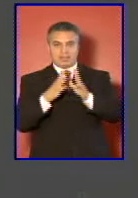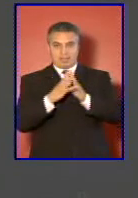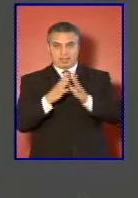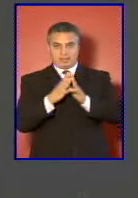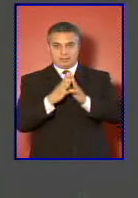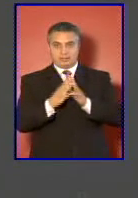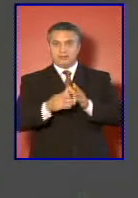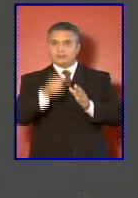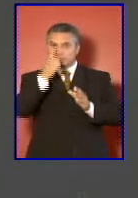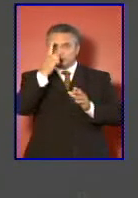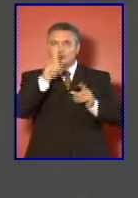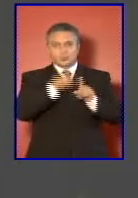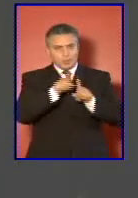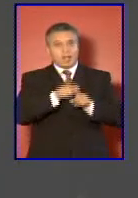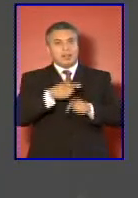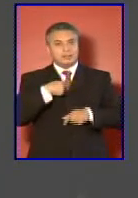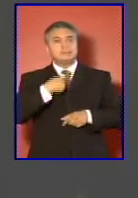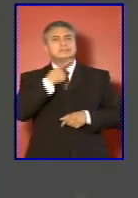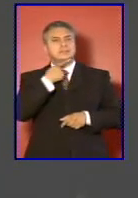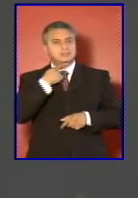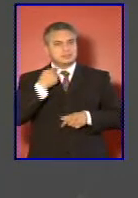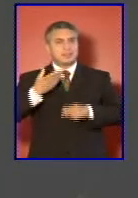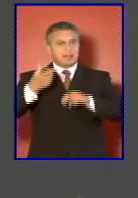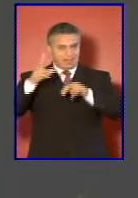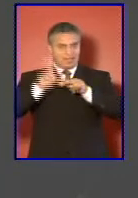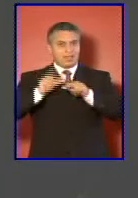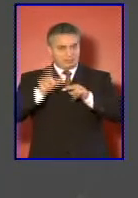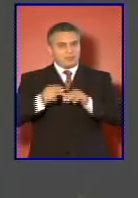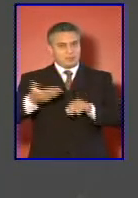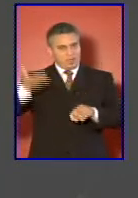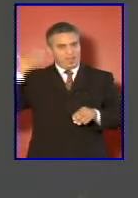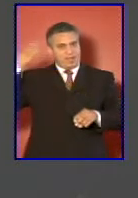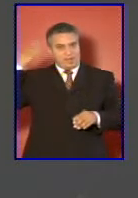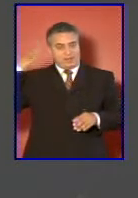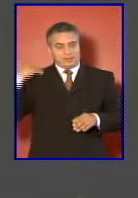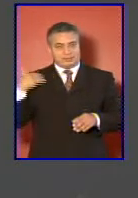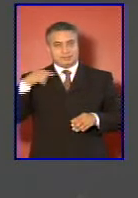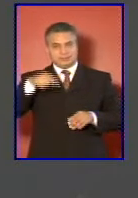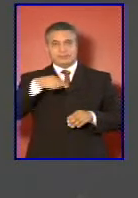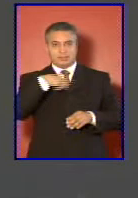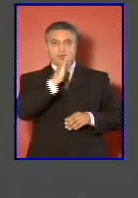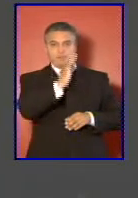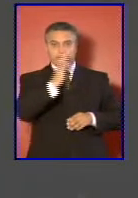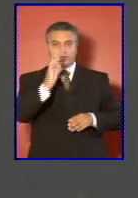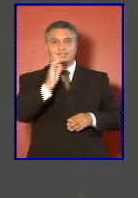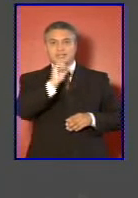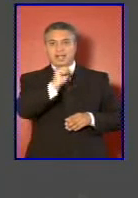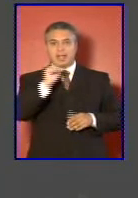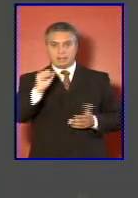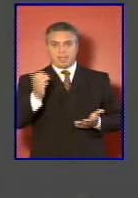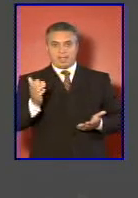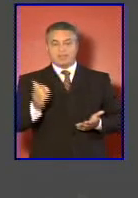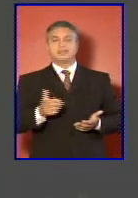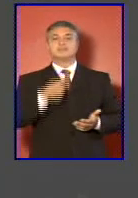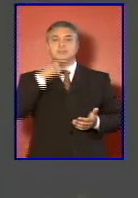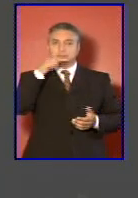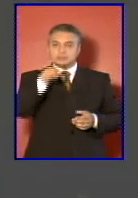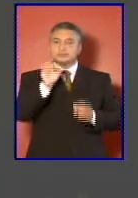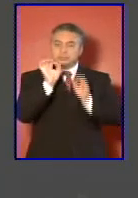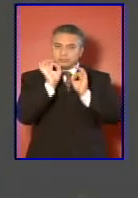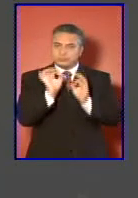Es una vieja aspiración de nuestras Fuerzas Armadas y es un complemento esencial